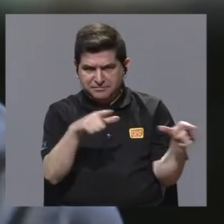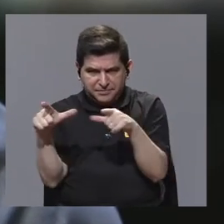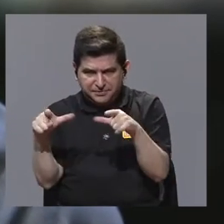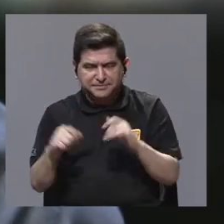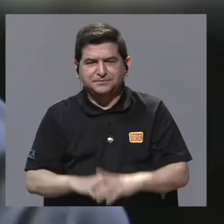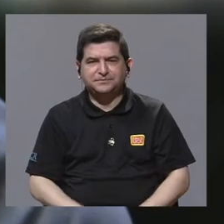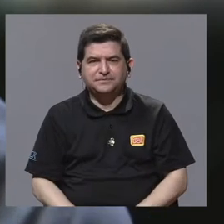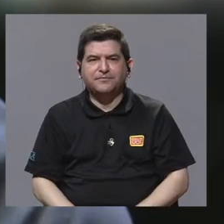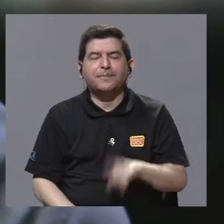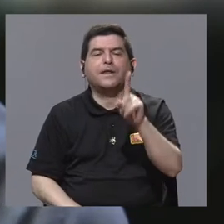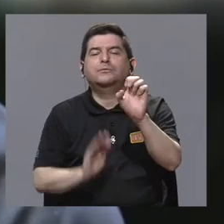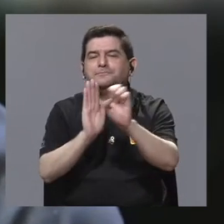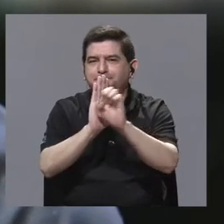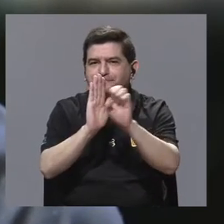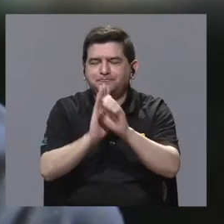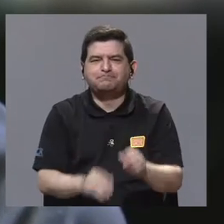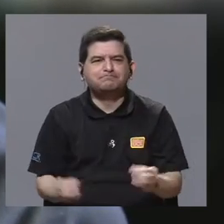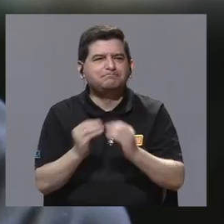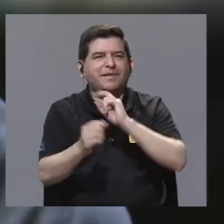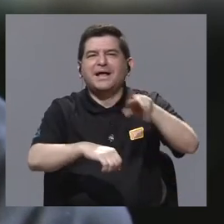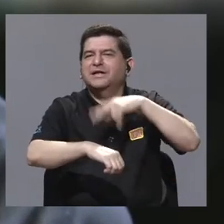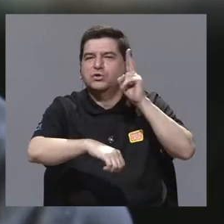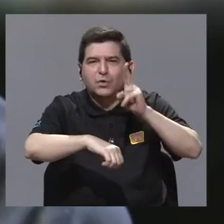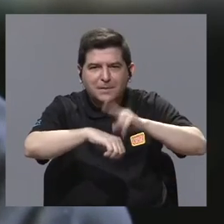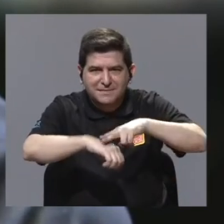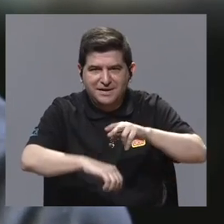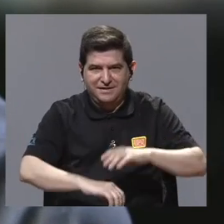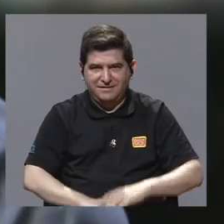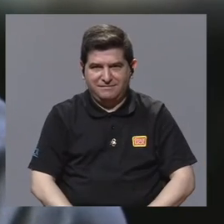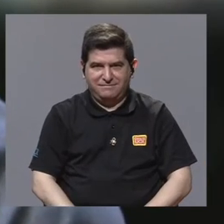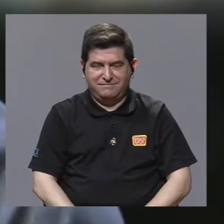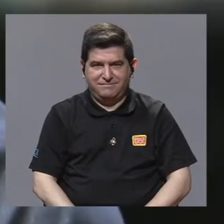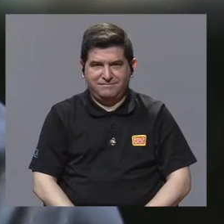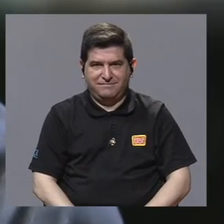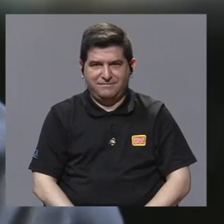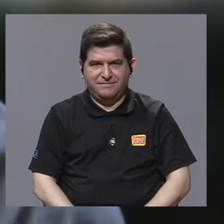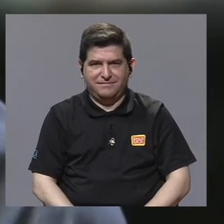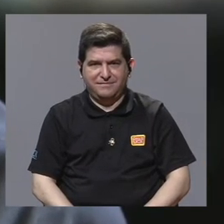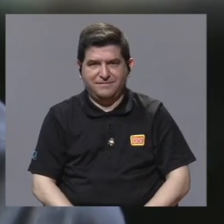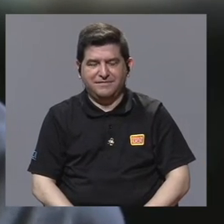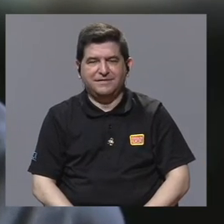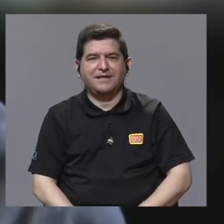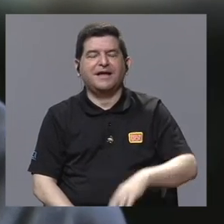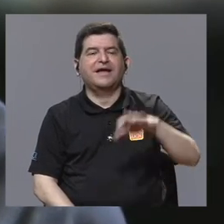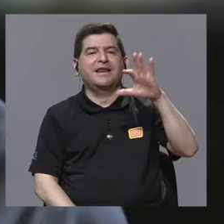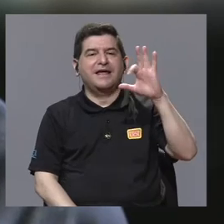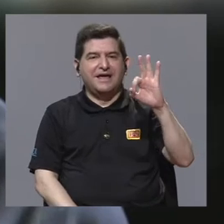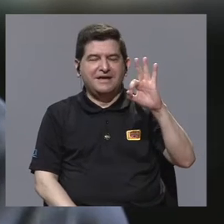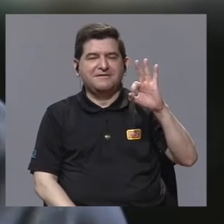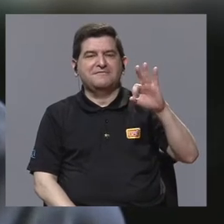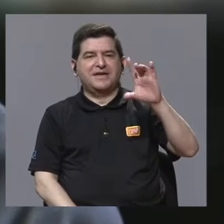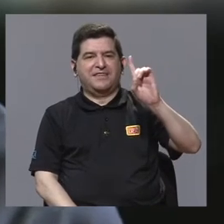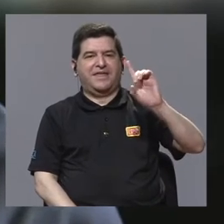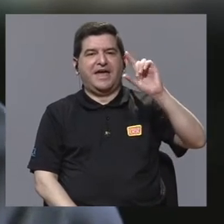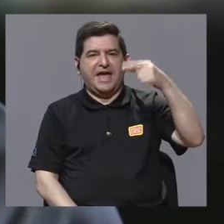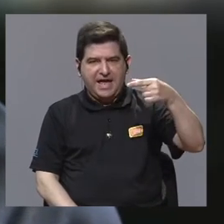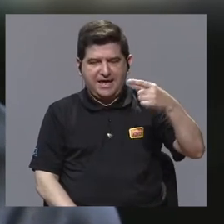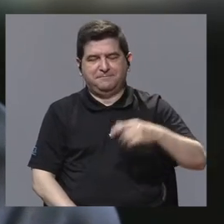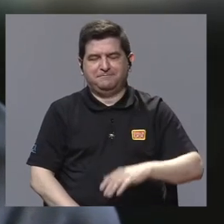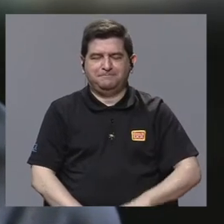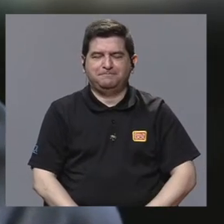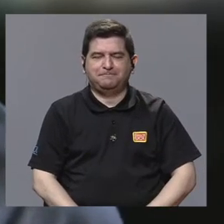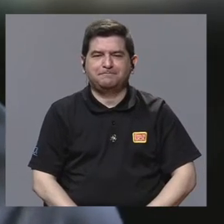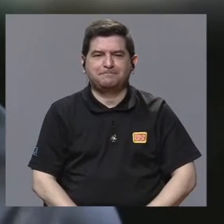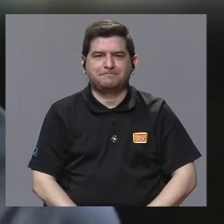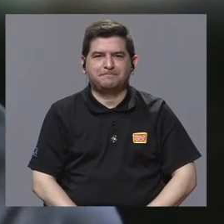para poner un ejemplo, el más común es la fluorodesoxiglucosa, que se